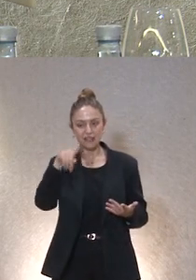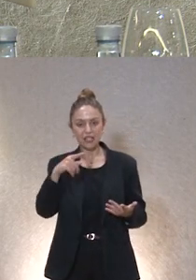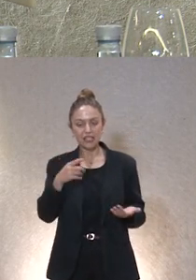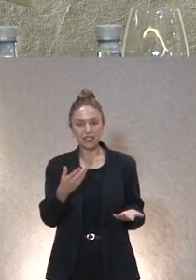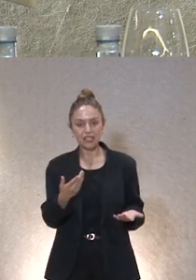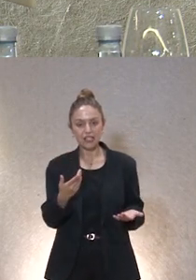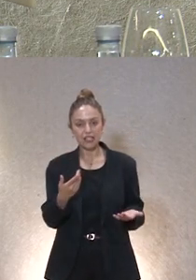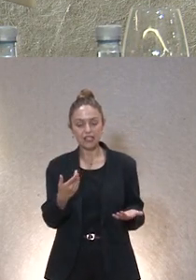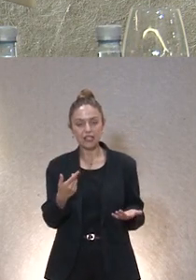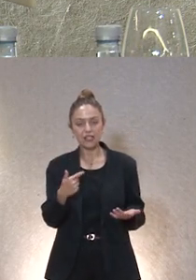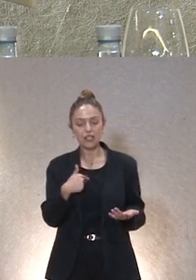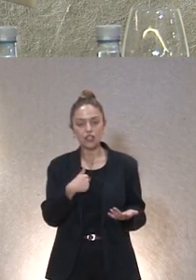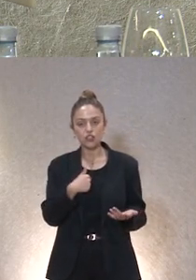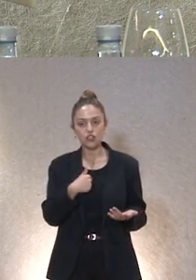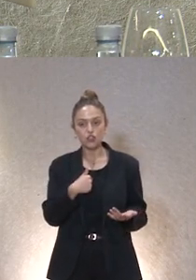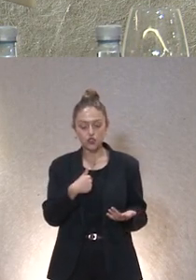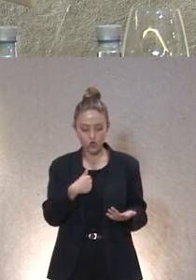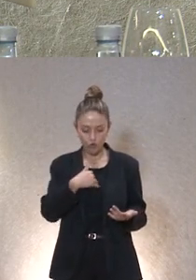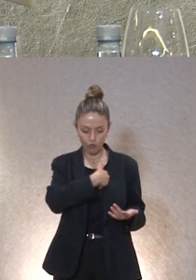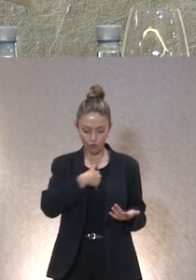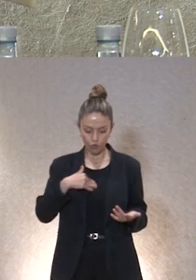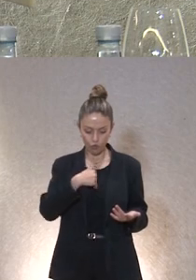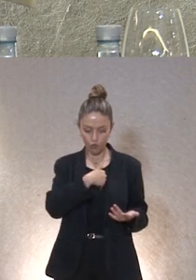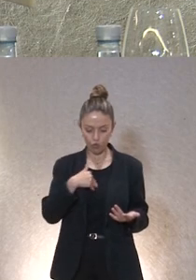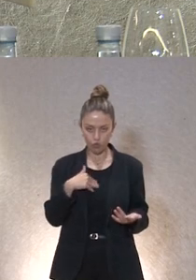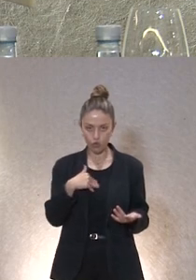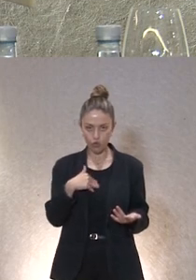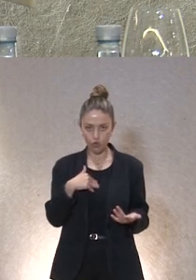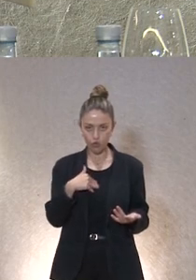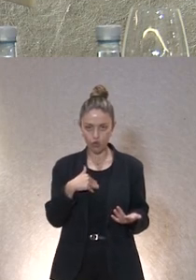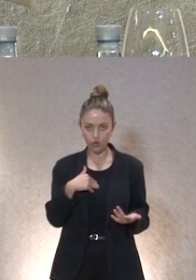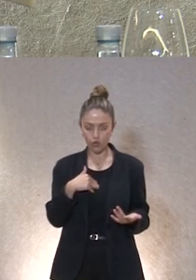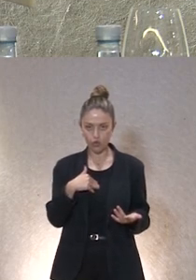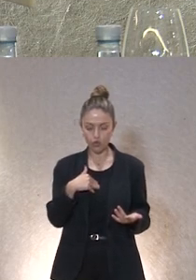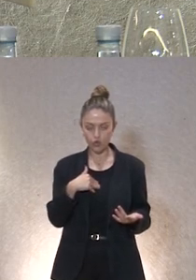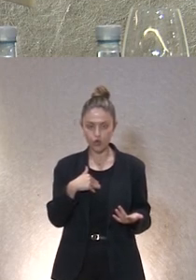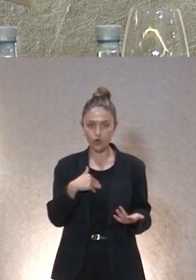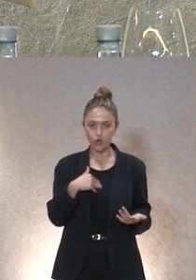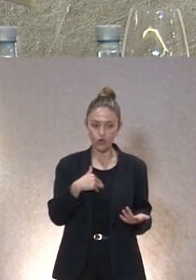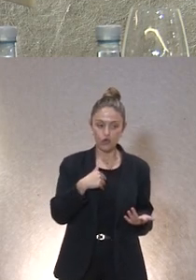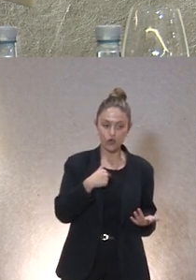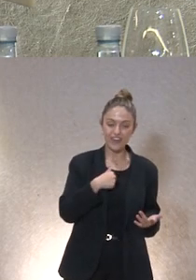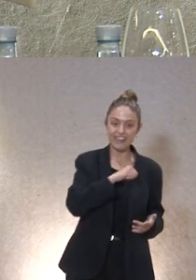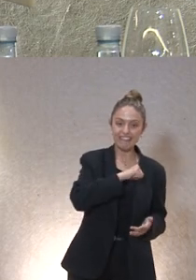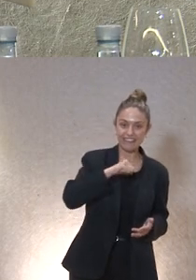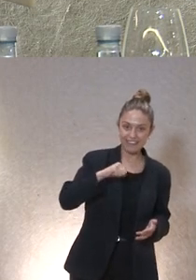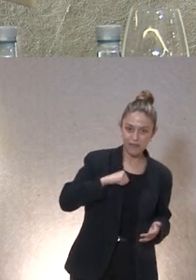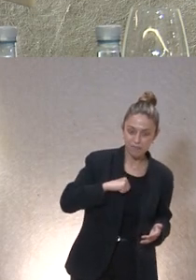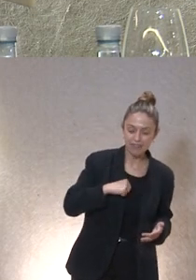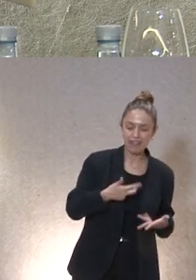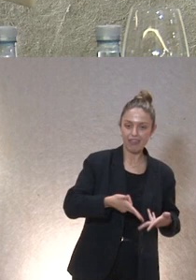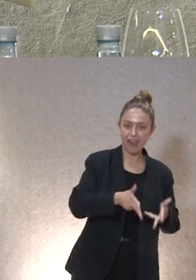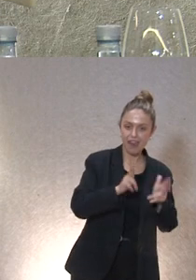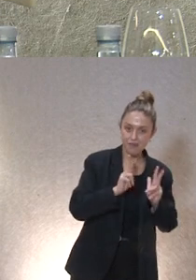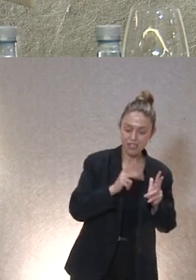mi papel en cuanto a su independencia mi libertad